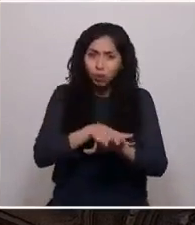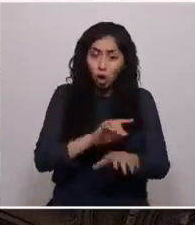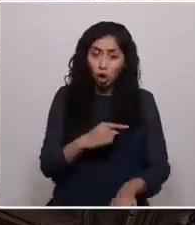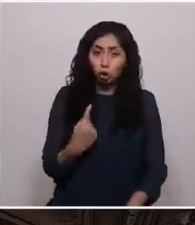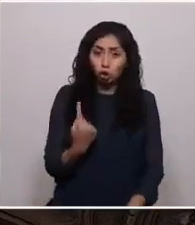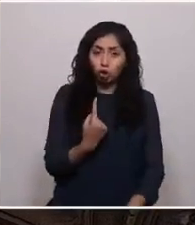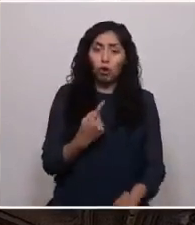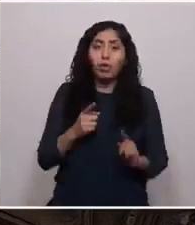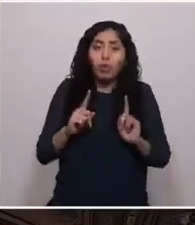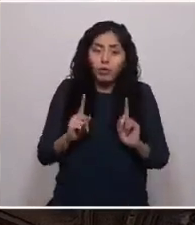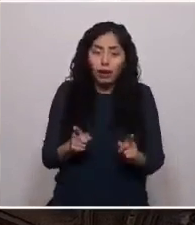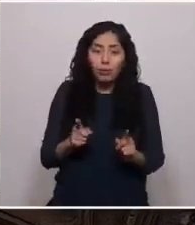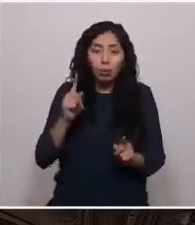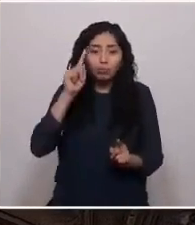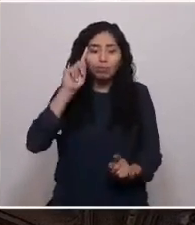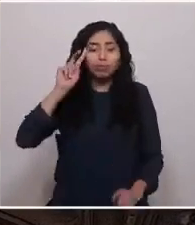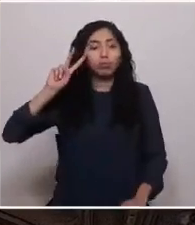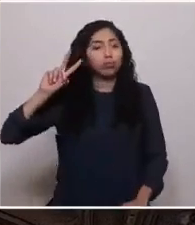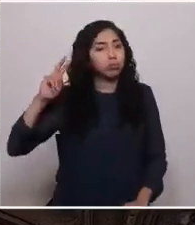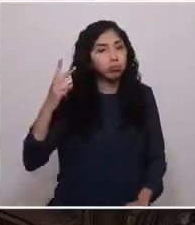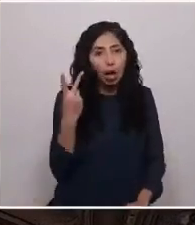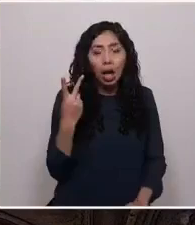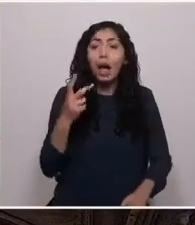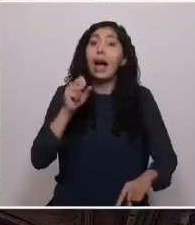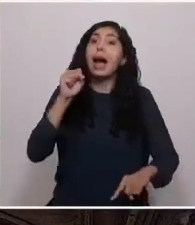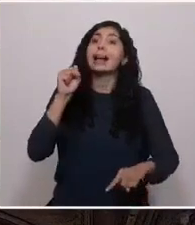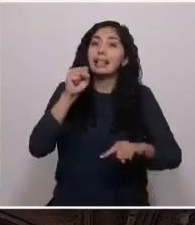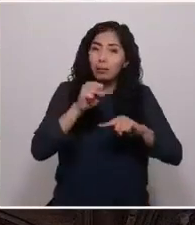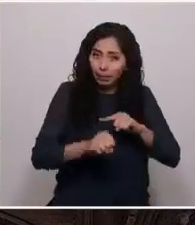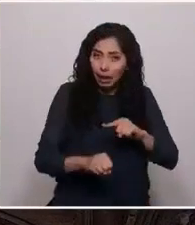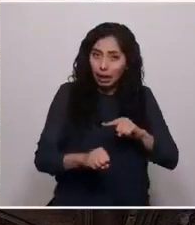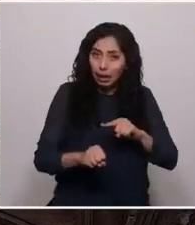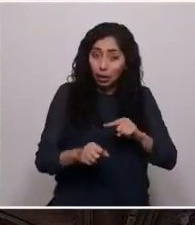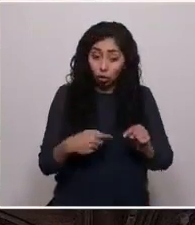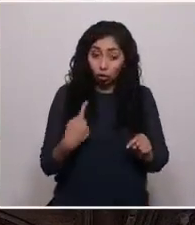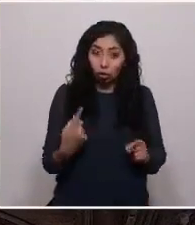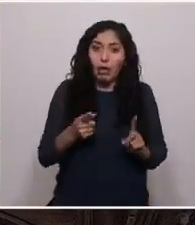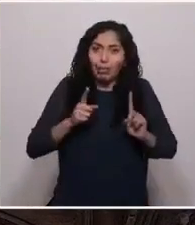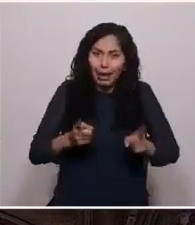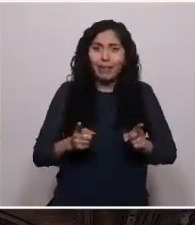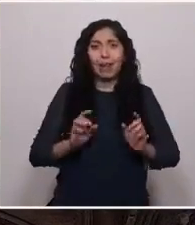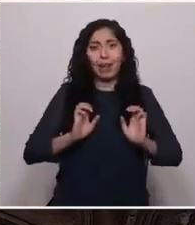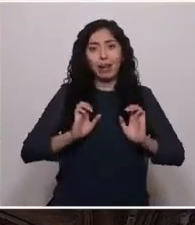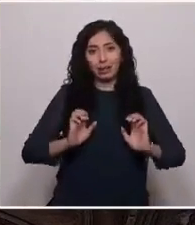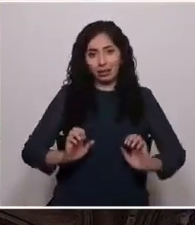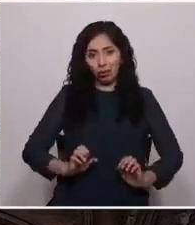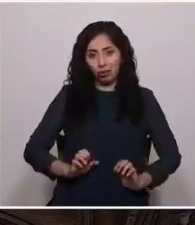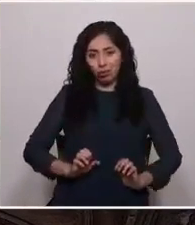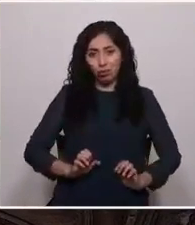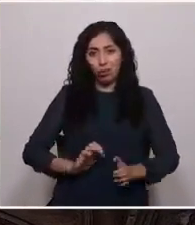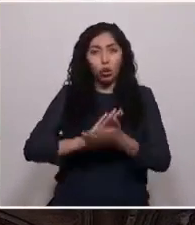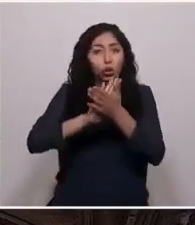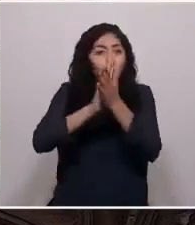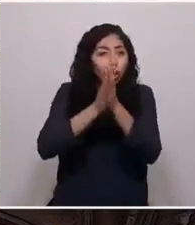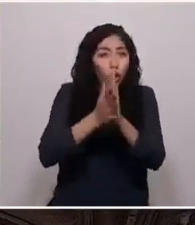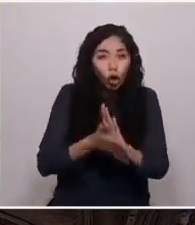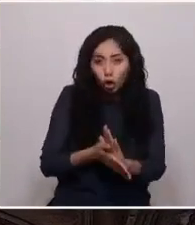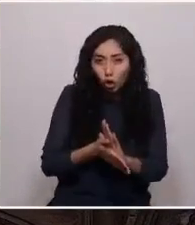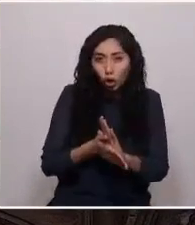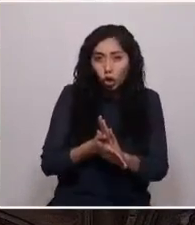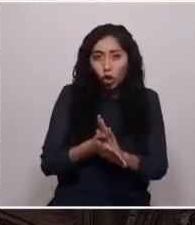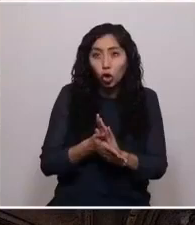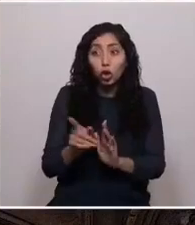ser interno y aceptar que tenemos un deber ético con todos los seres no humanos